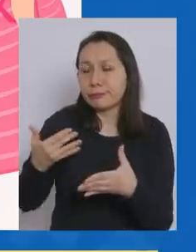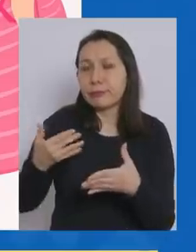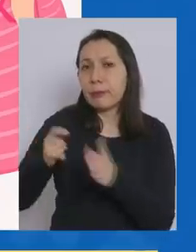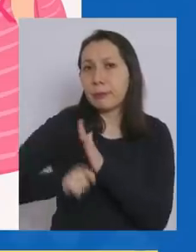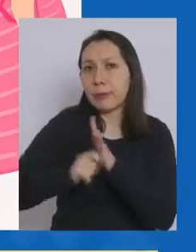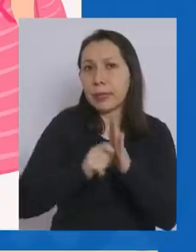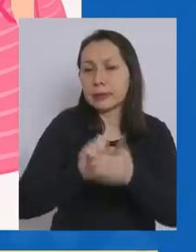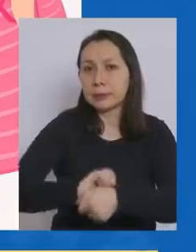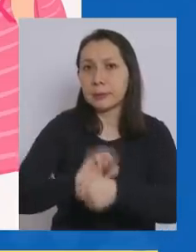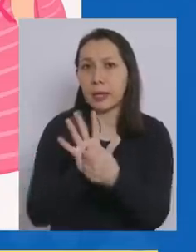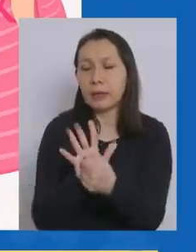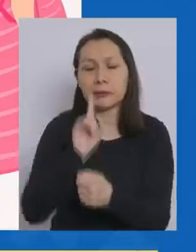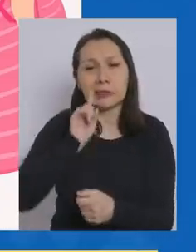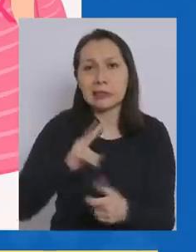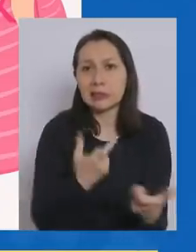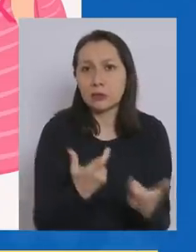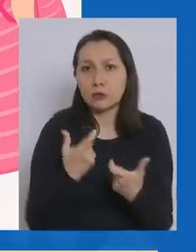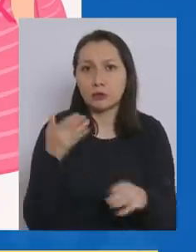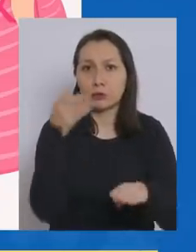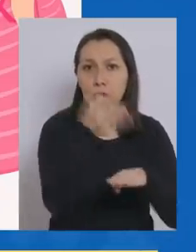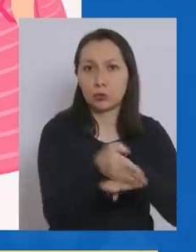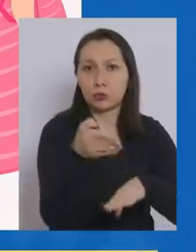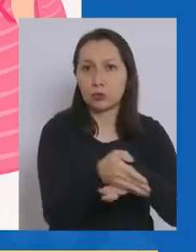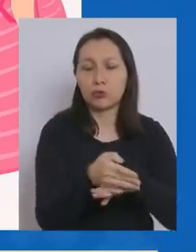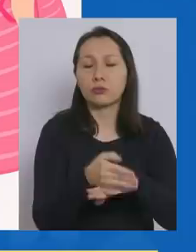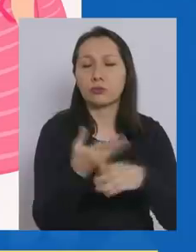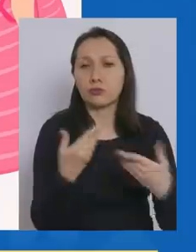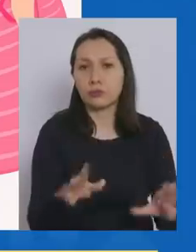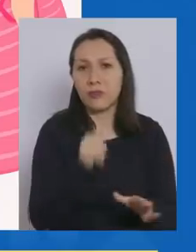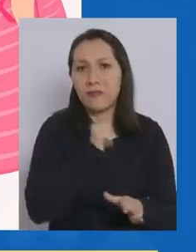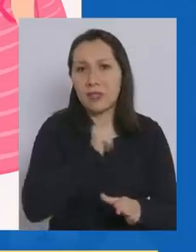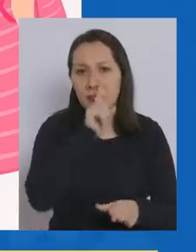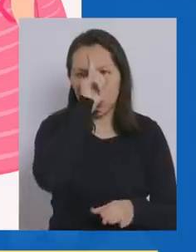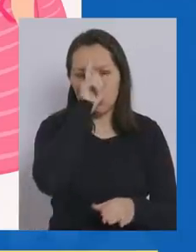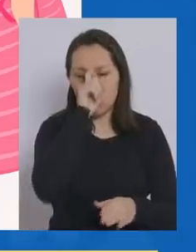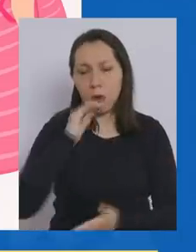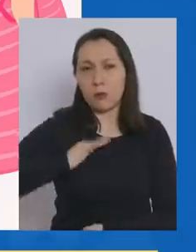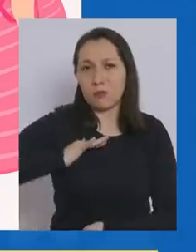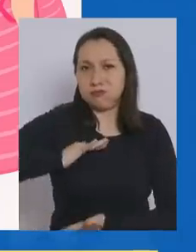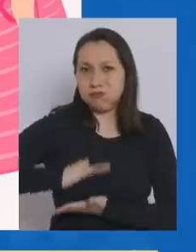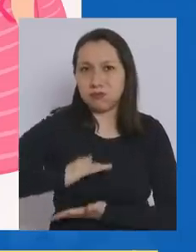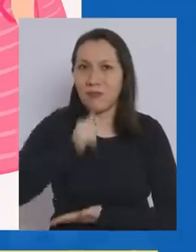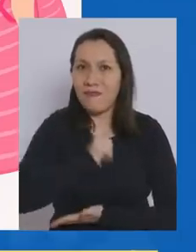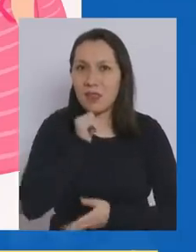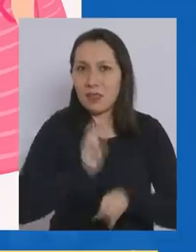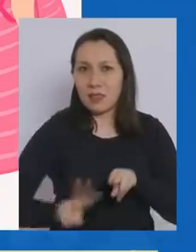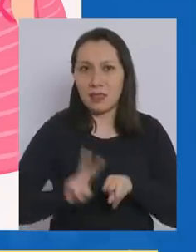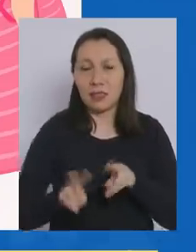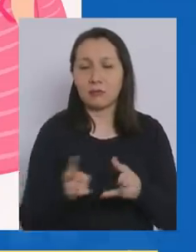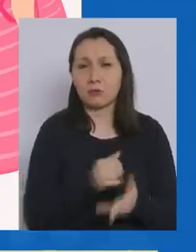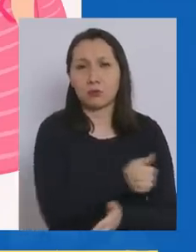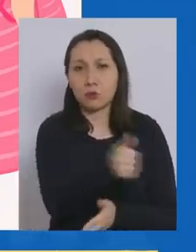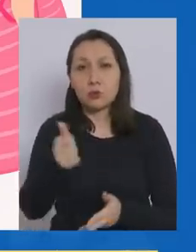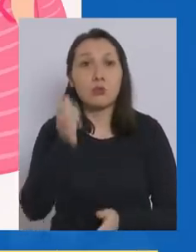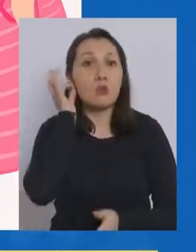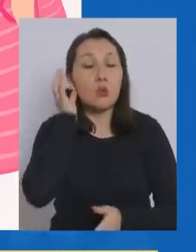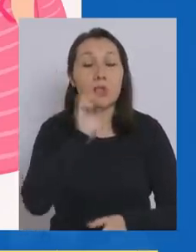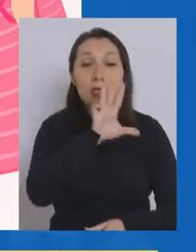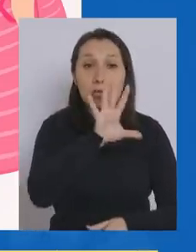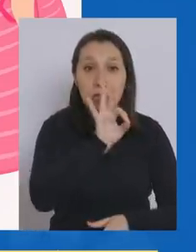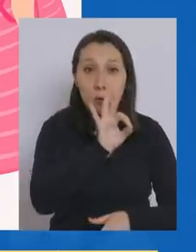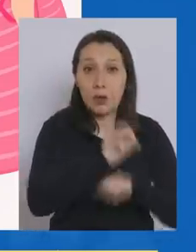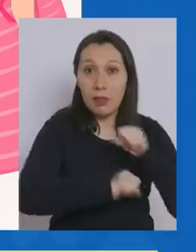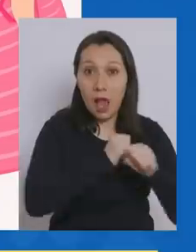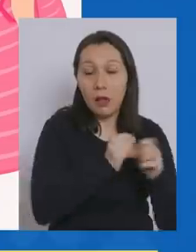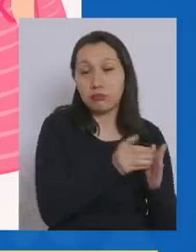los meses de pandemia que no han acudido a los centros asistenciales a hacerse su mamografía. Todas las mujeres de 50